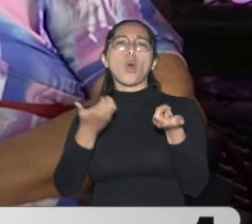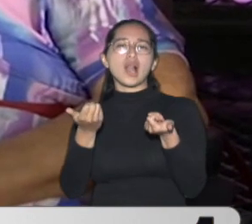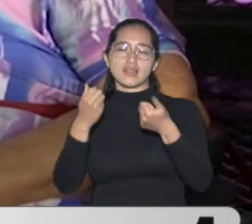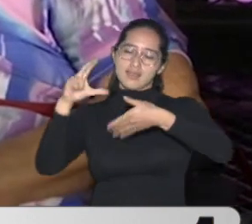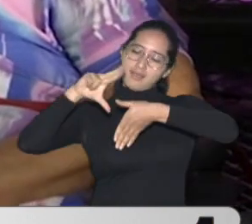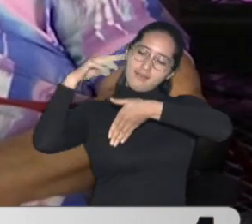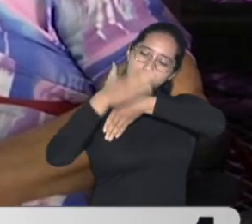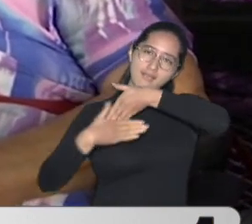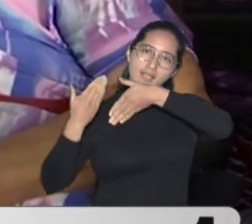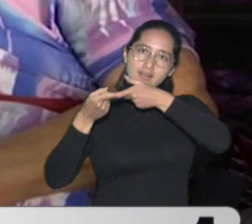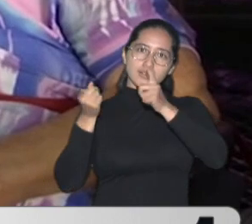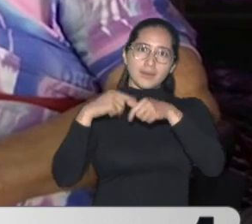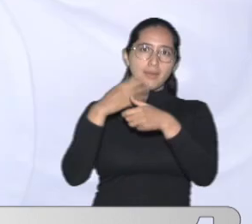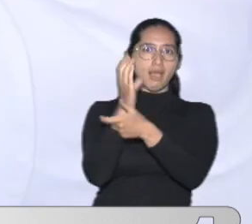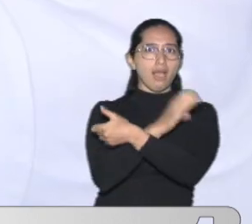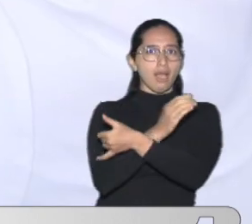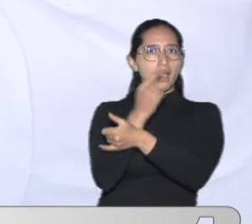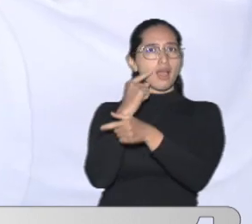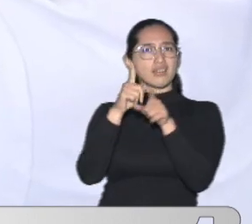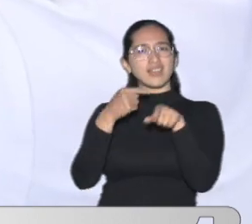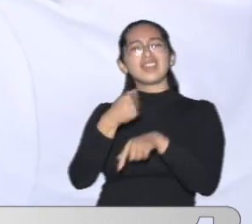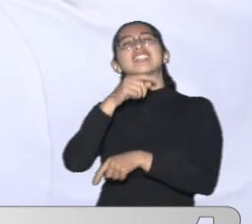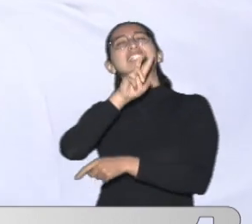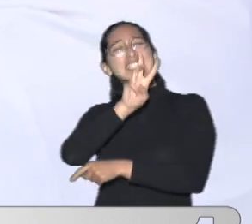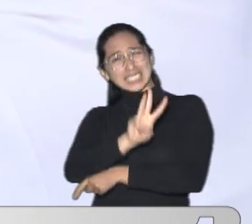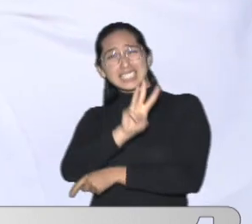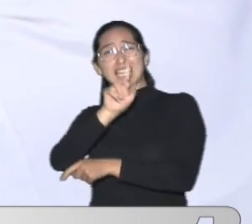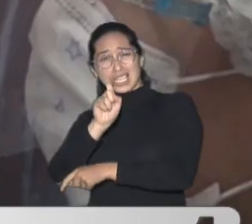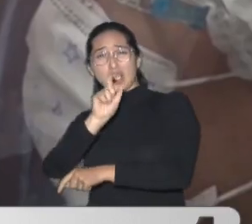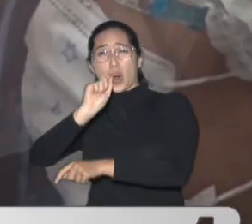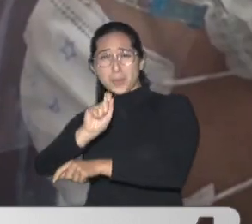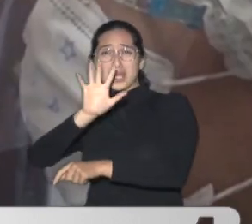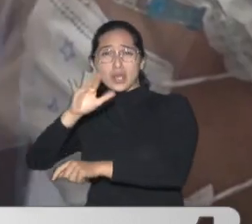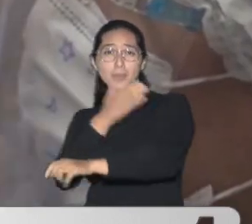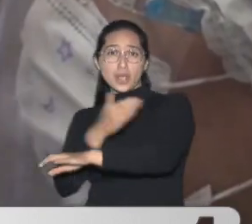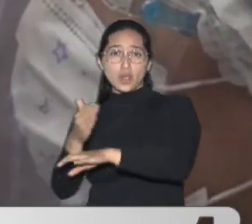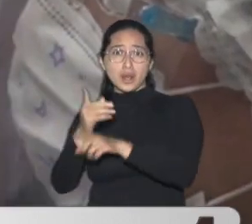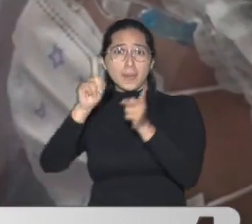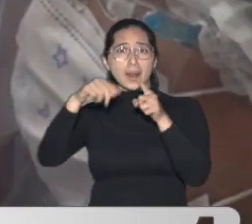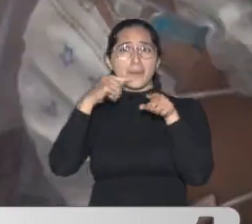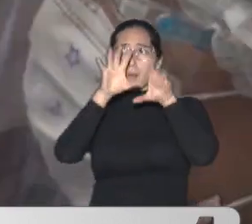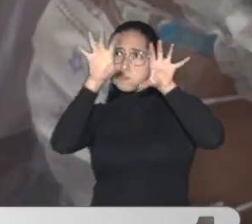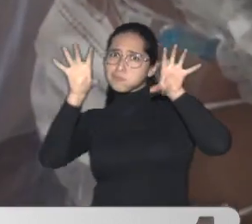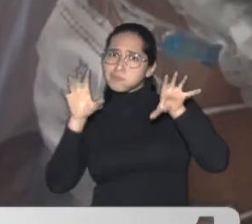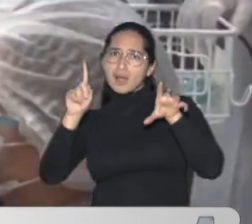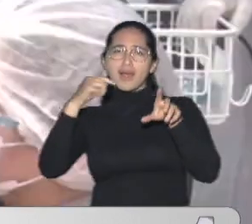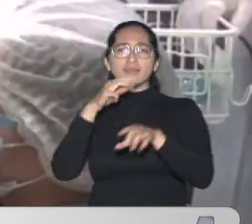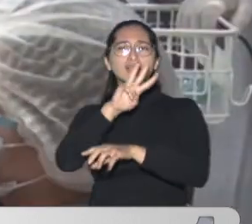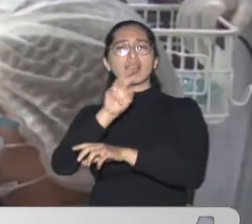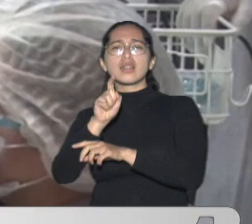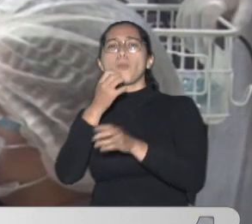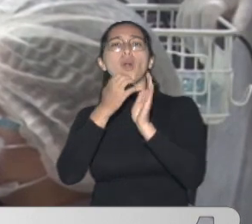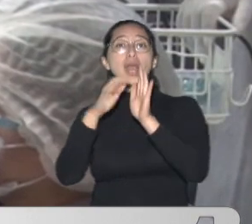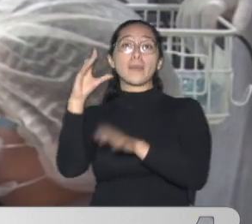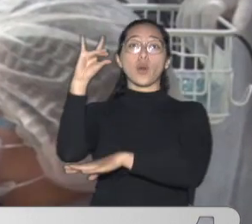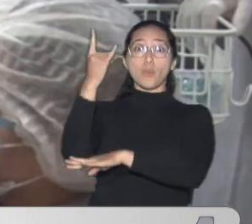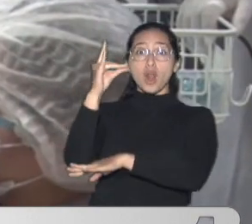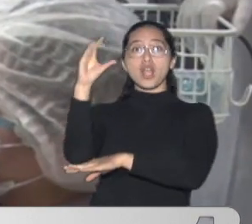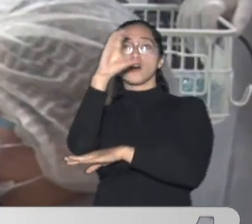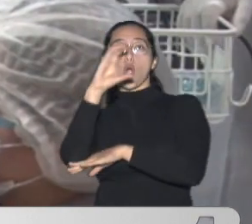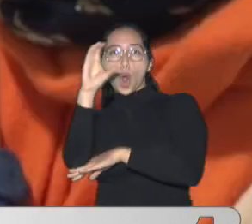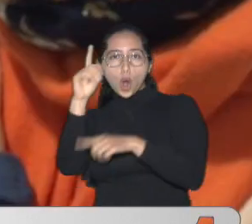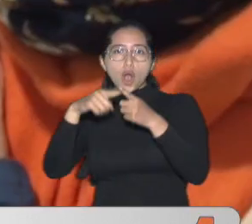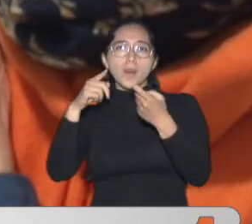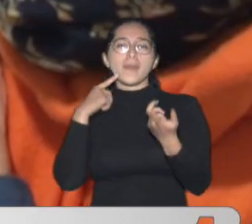Caribe 35,6 millones De dosis Están destinadas A 33 países De la región Entre ellos Bolivia Colombia